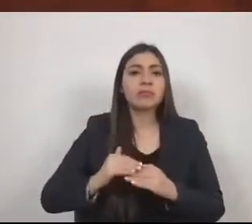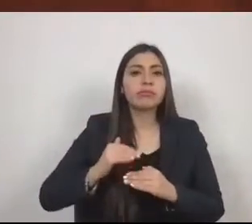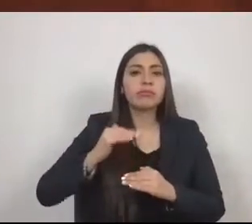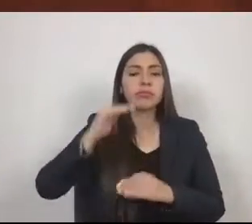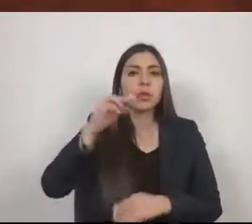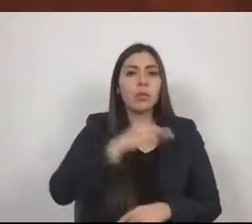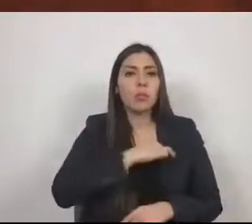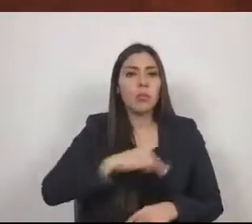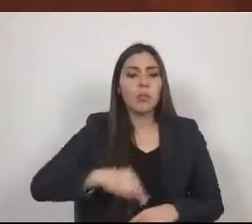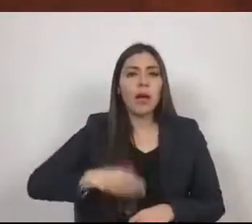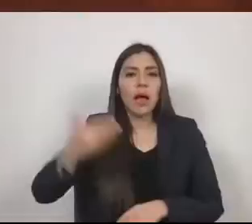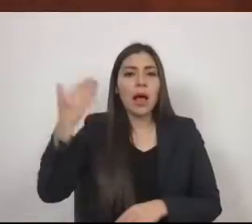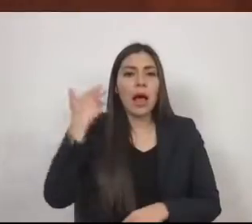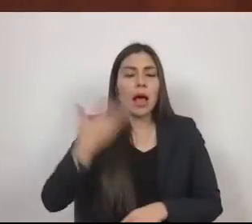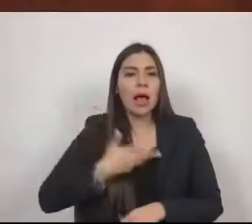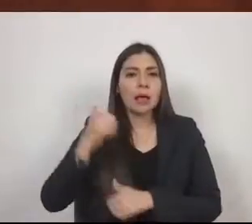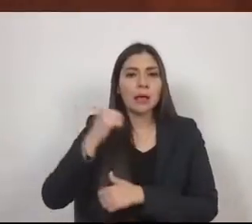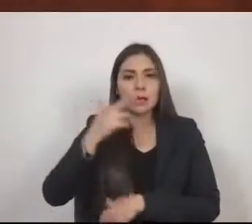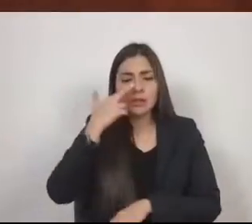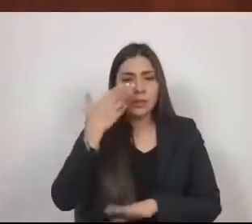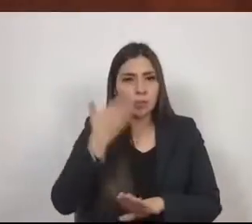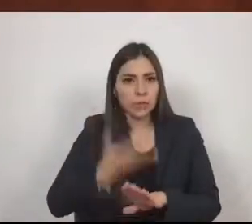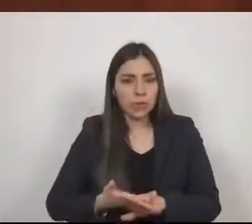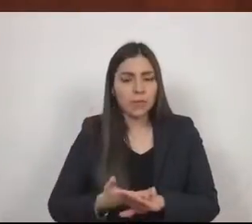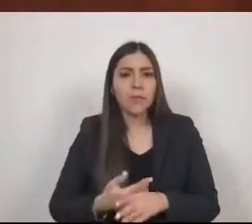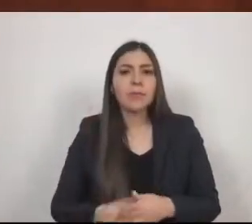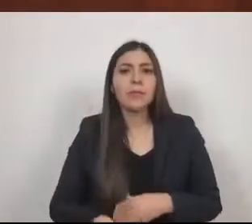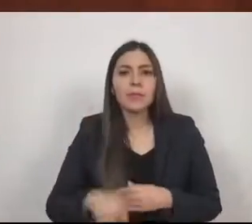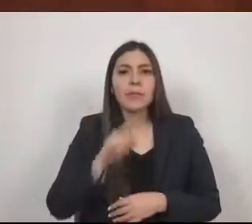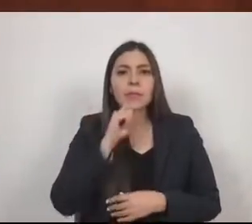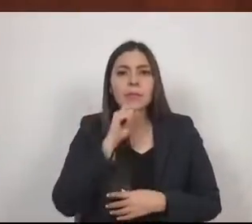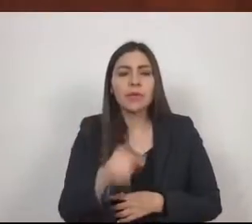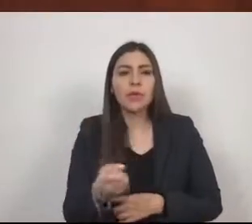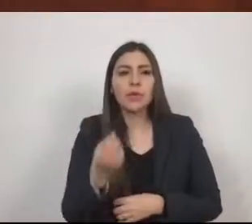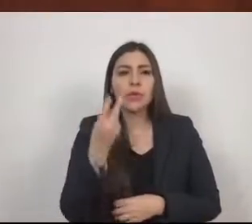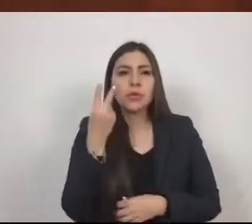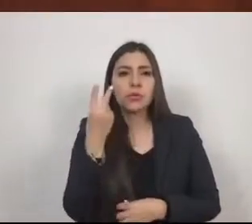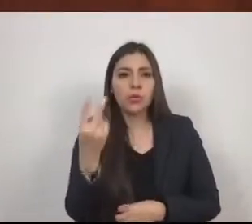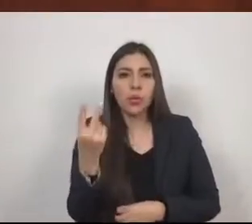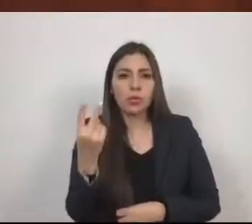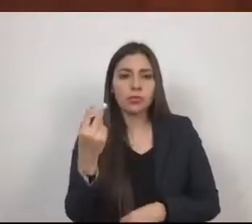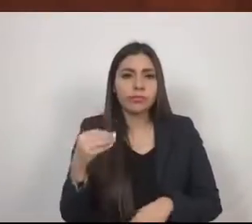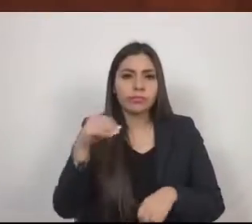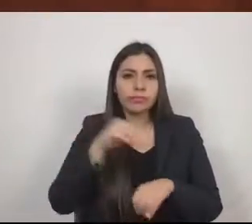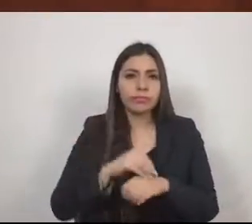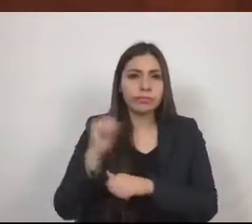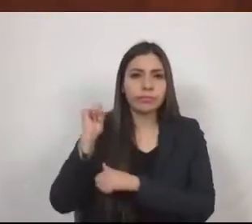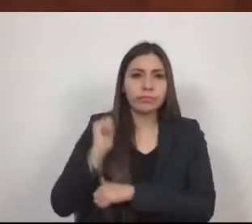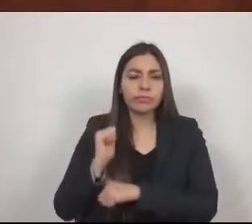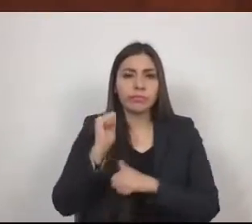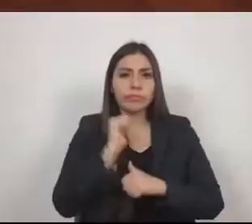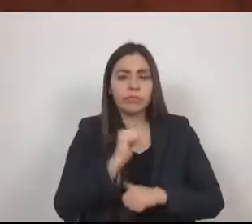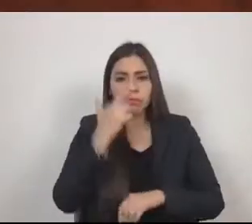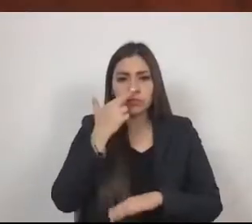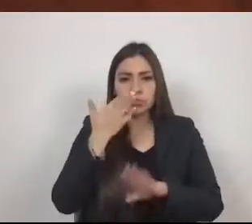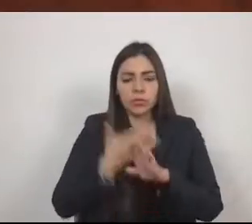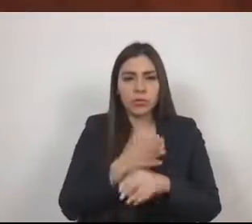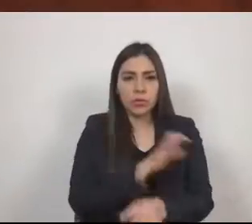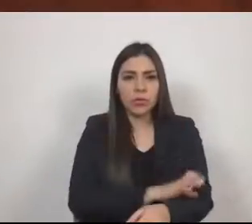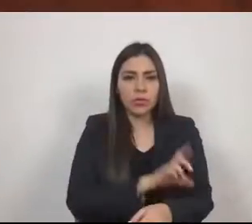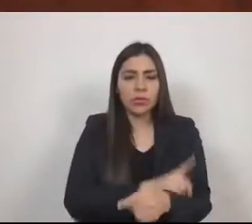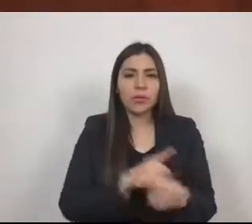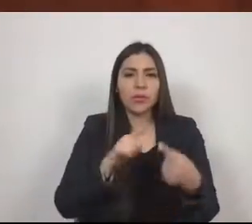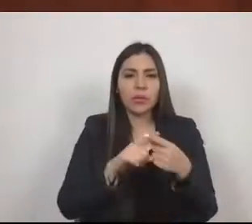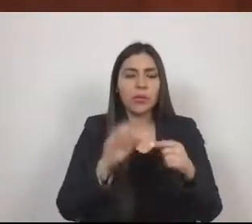contenía. Asimismo, se establecieron dos instrumentos de coordinación, la Comisión Ejecutiva de Coordinación